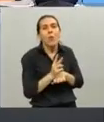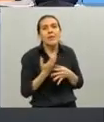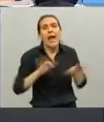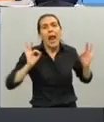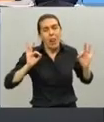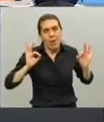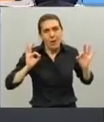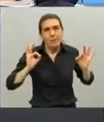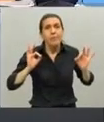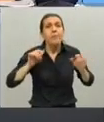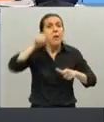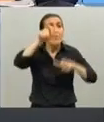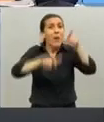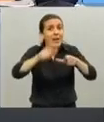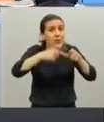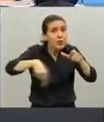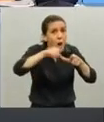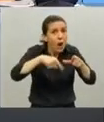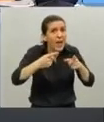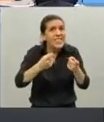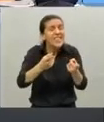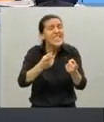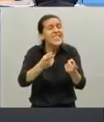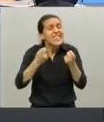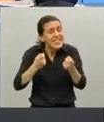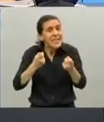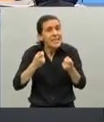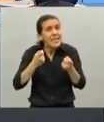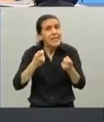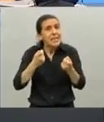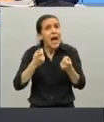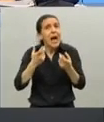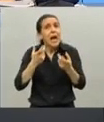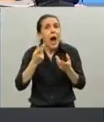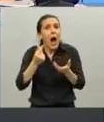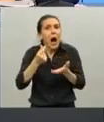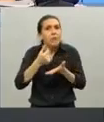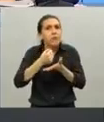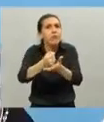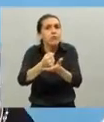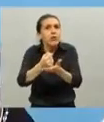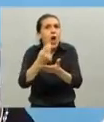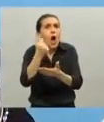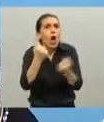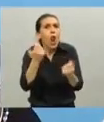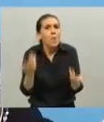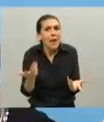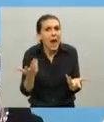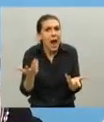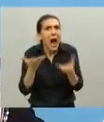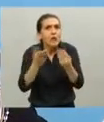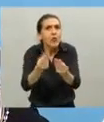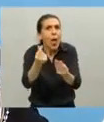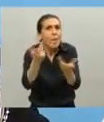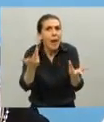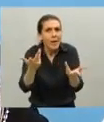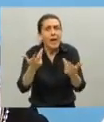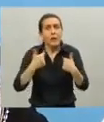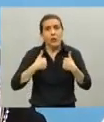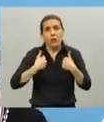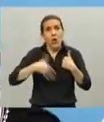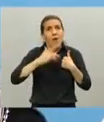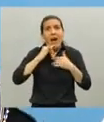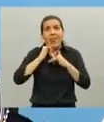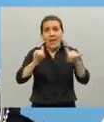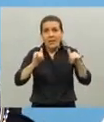Toda esa gente necesita apoyo económico del Estado. Y yo en este punto quiero decirles que no